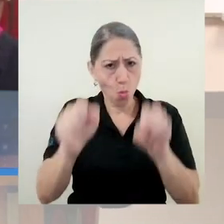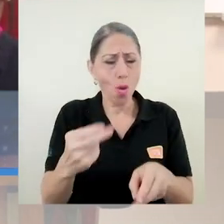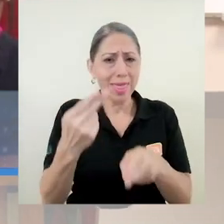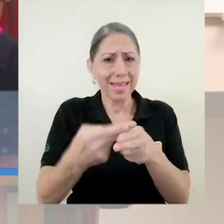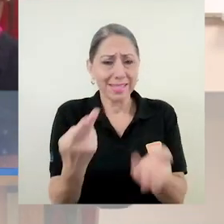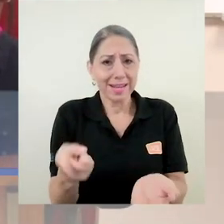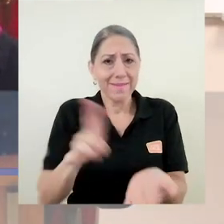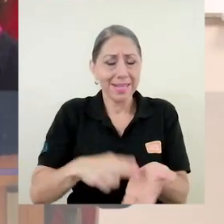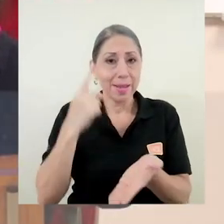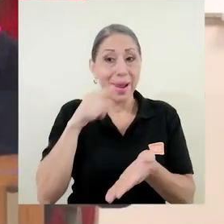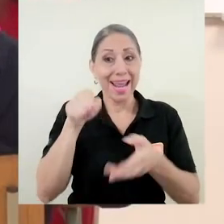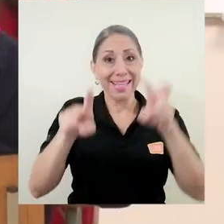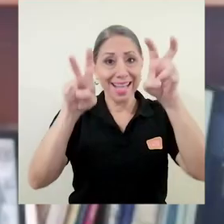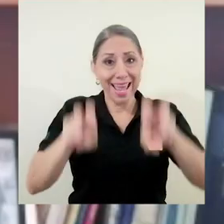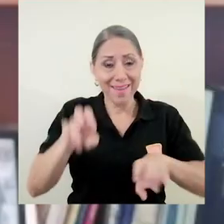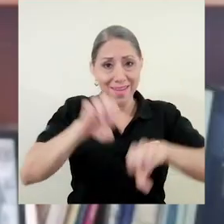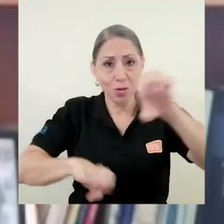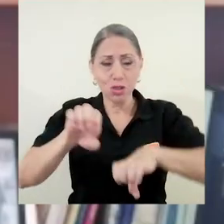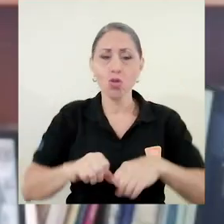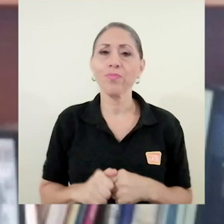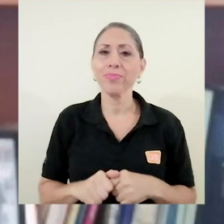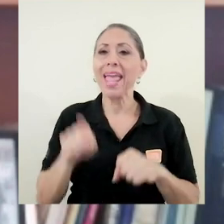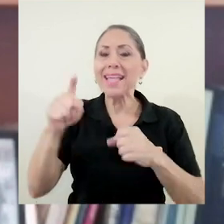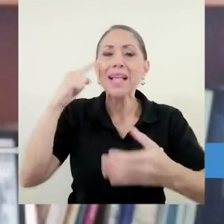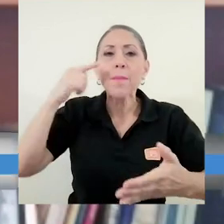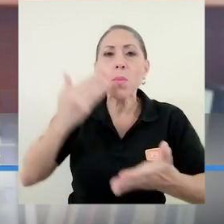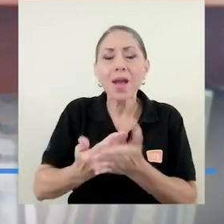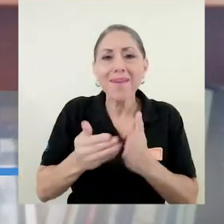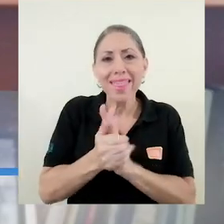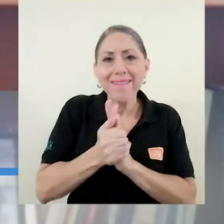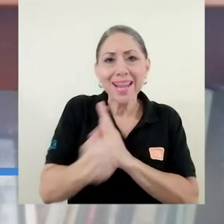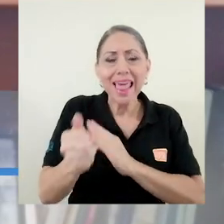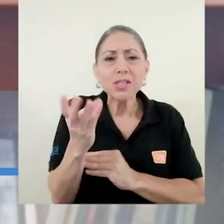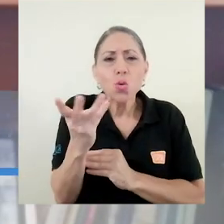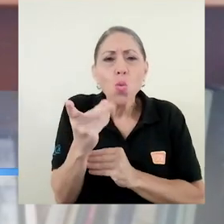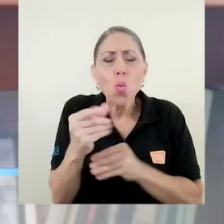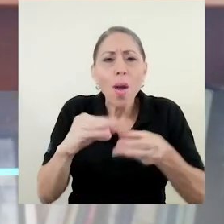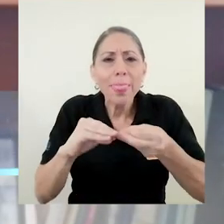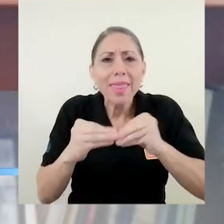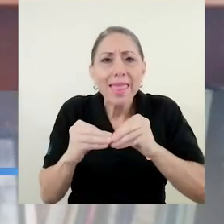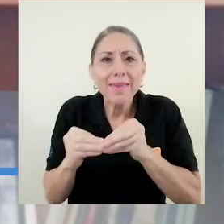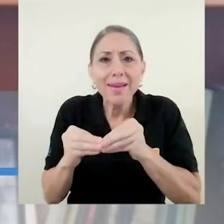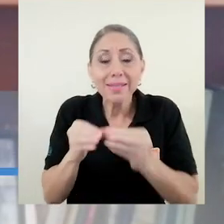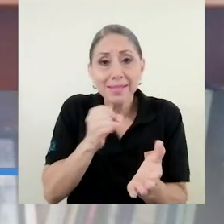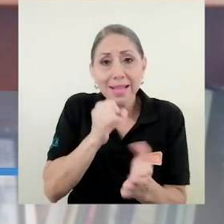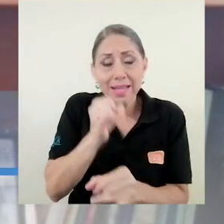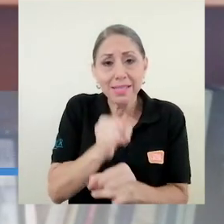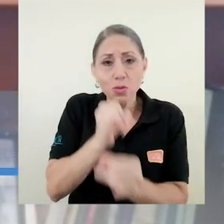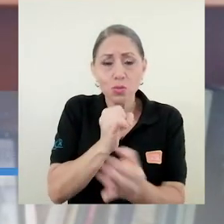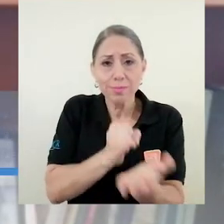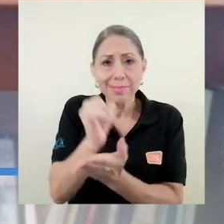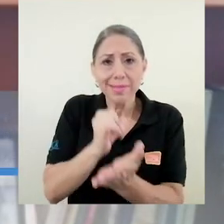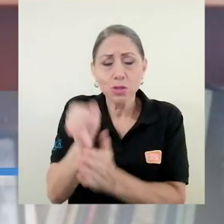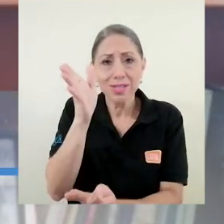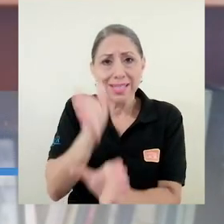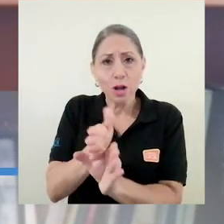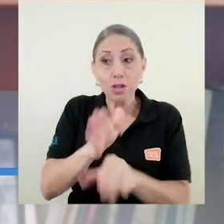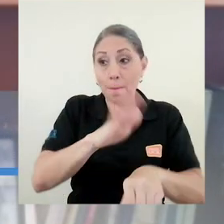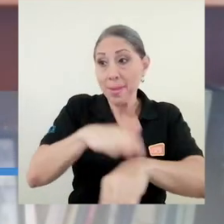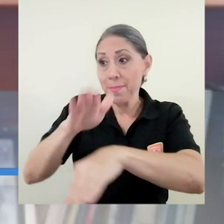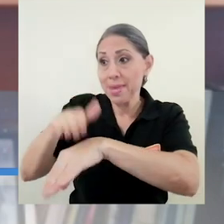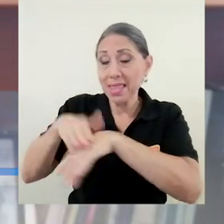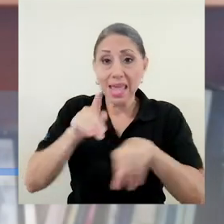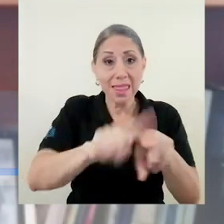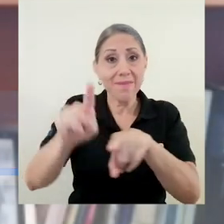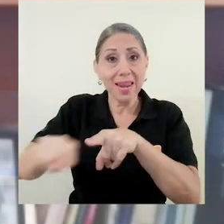esta evaluación. La prueba de habilidades cuantitativas del Instituto de Investigaciones Psicológicas le permite a las